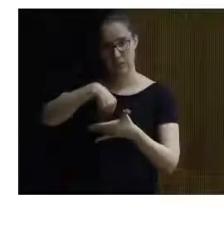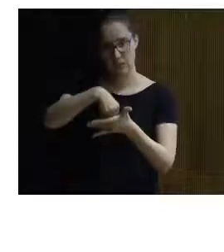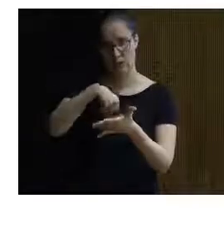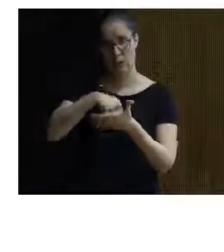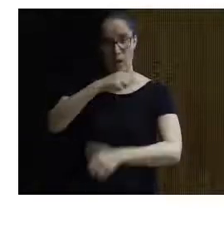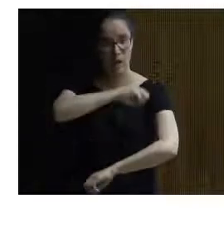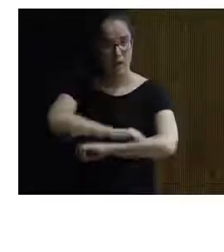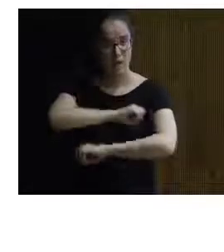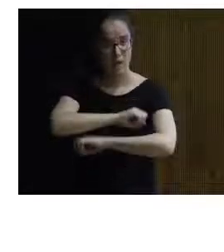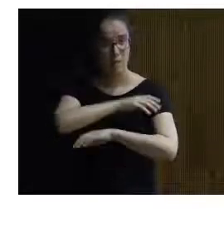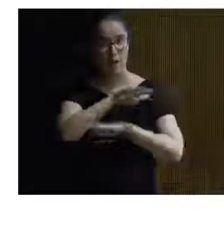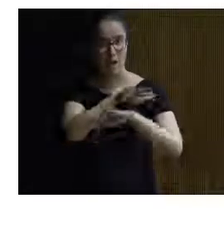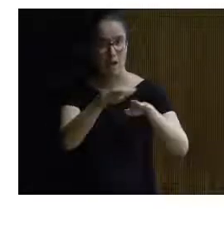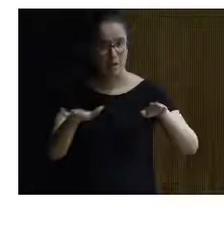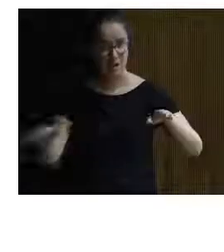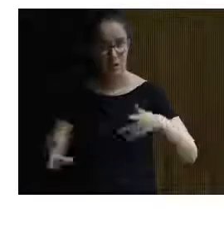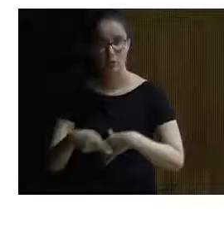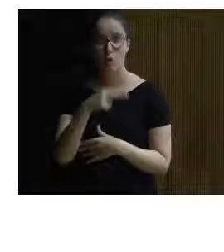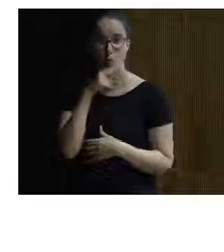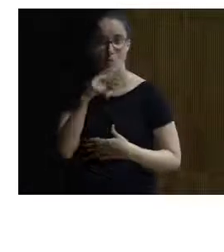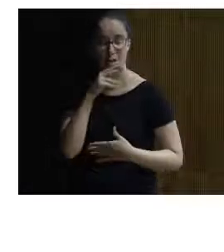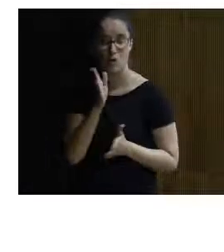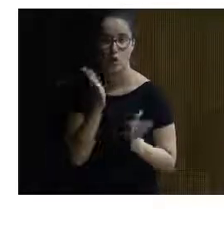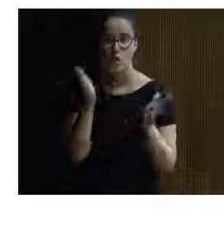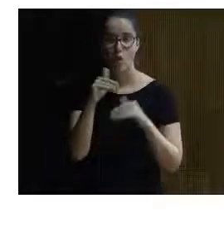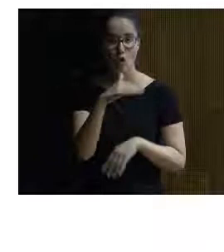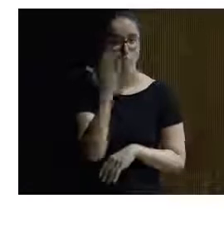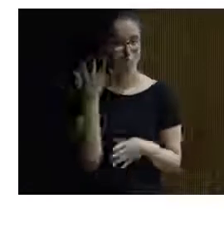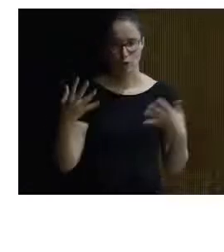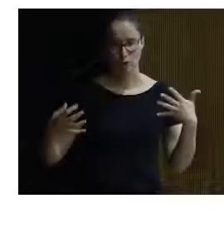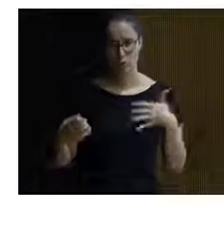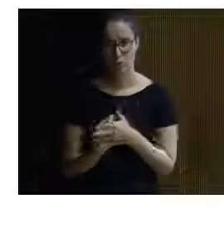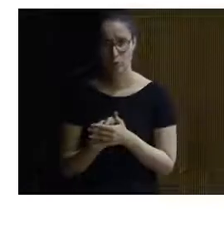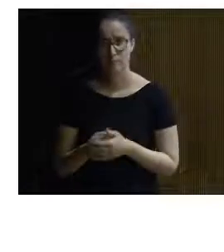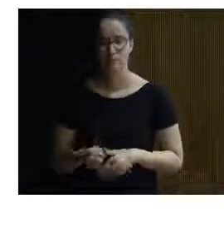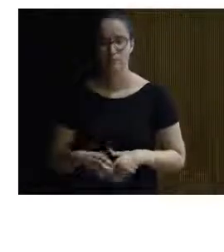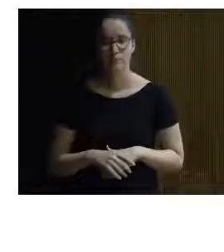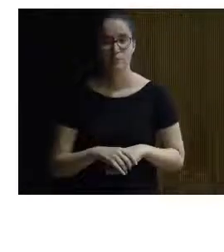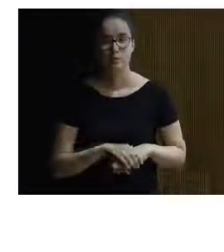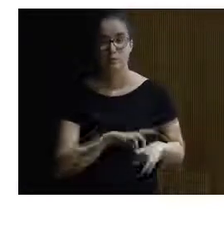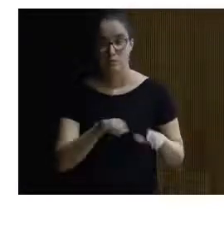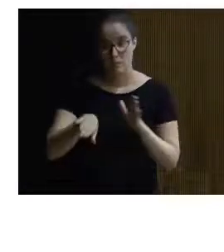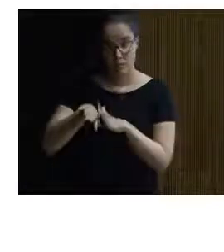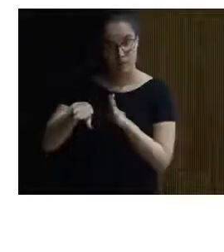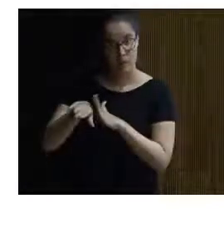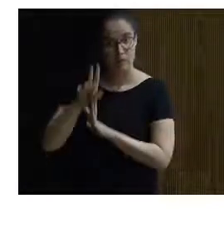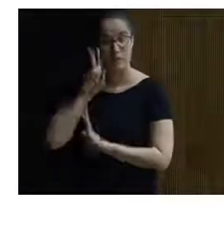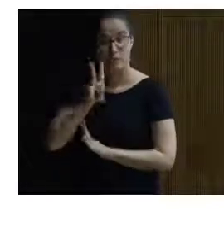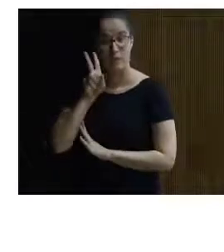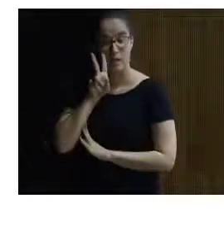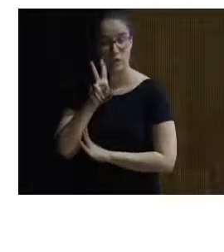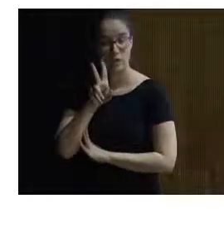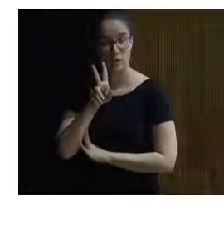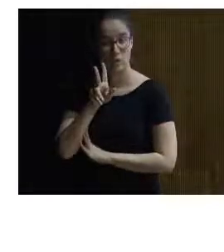recepción, los aparcamientos, los aseos, los dormitorios. Y en la parte derecha veis una